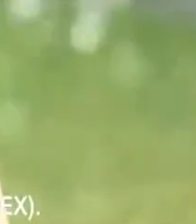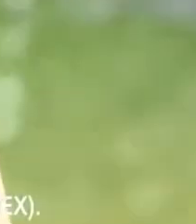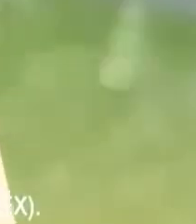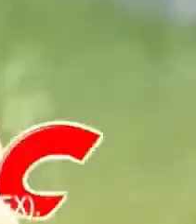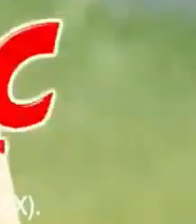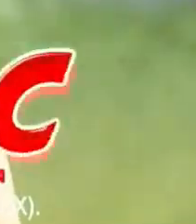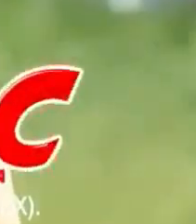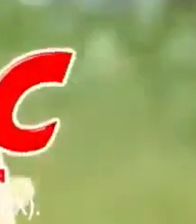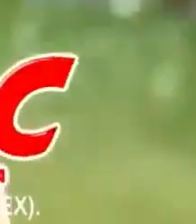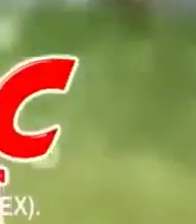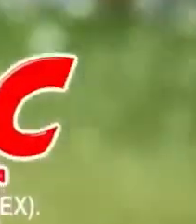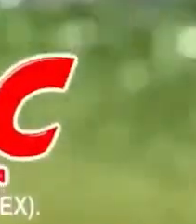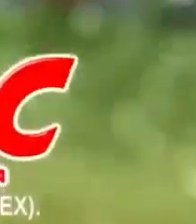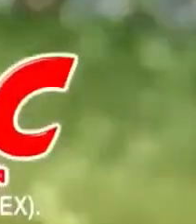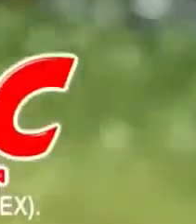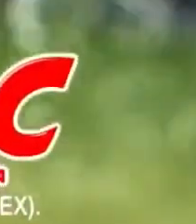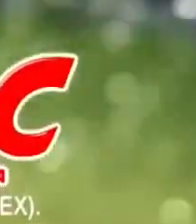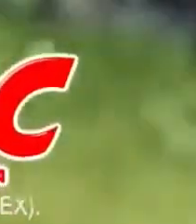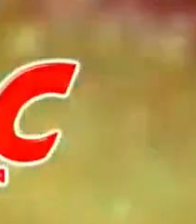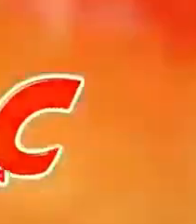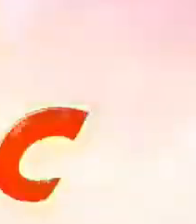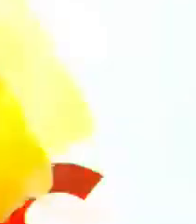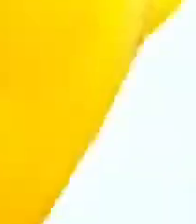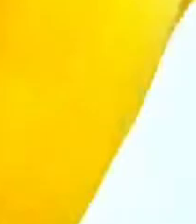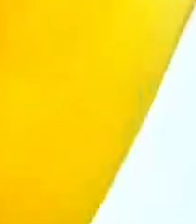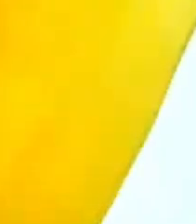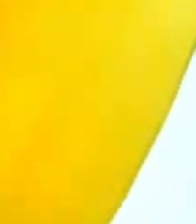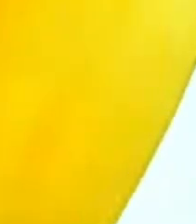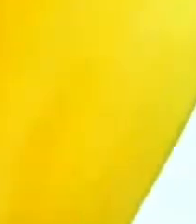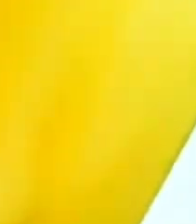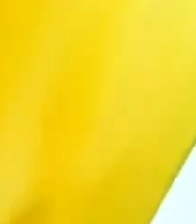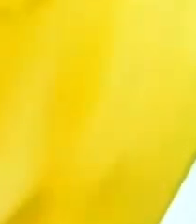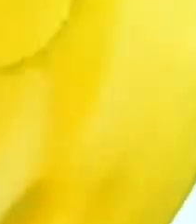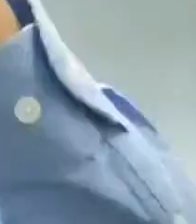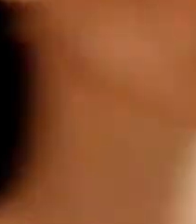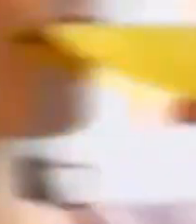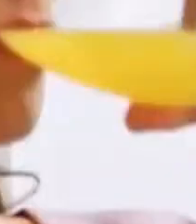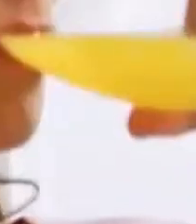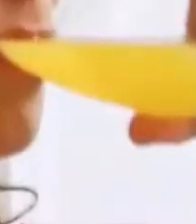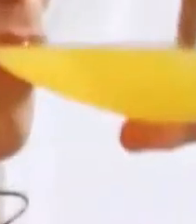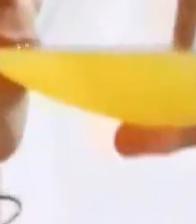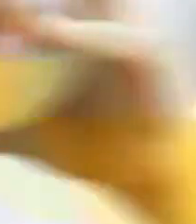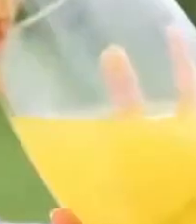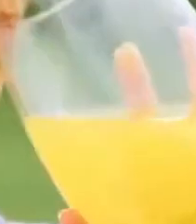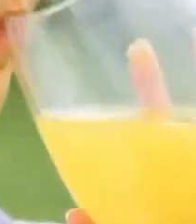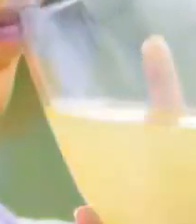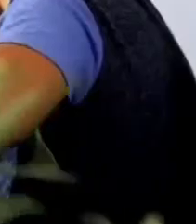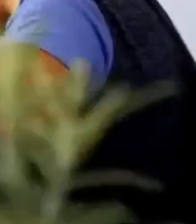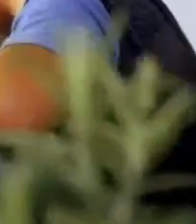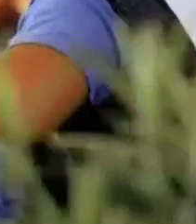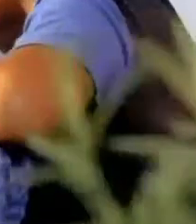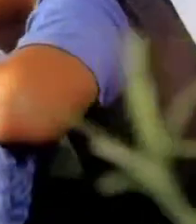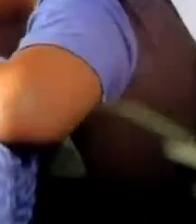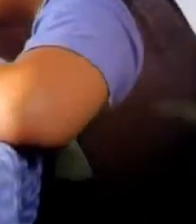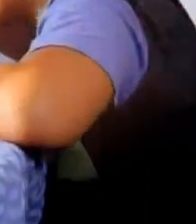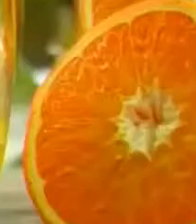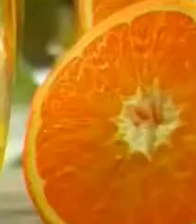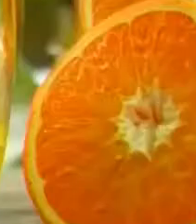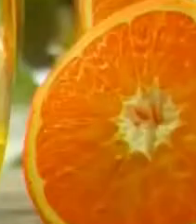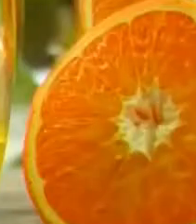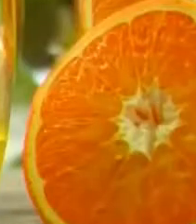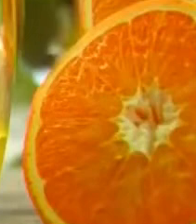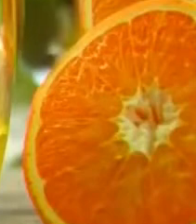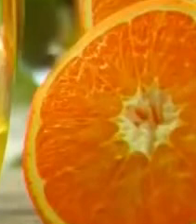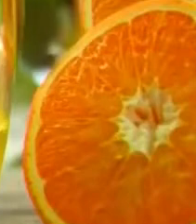tienes el 100% de vitamina C que necesitas al día. Además, tiene magnesio y zinc. Pulp, Pulp, todo el día